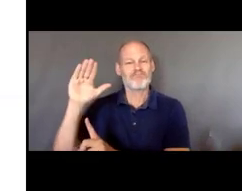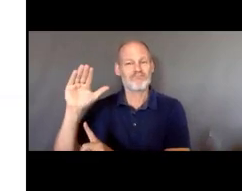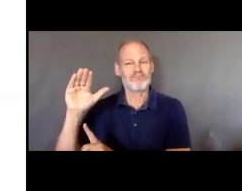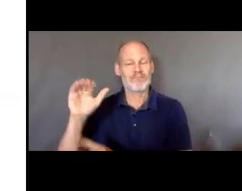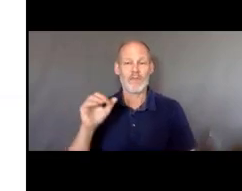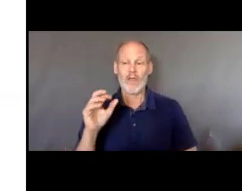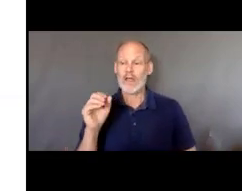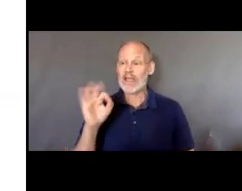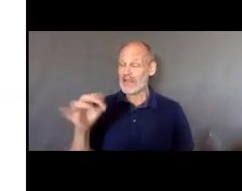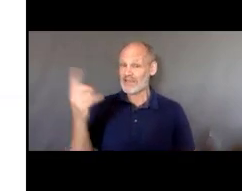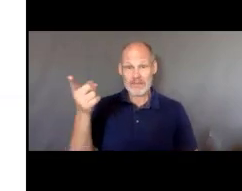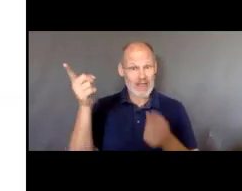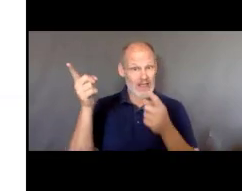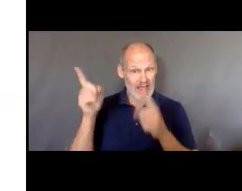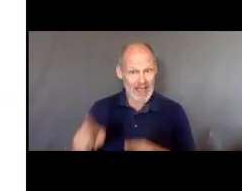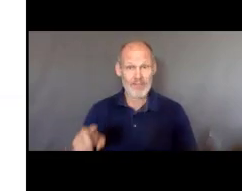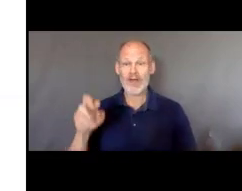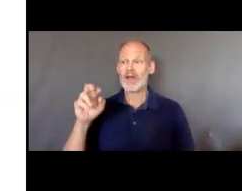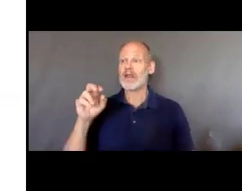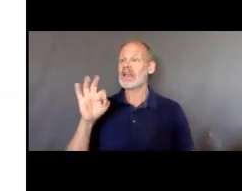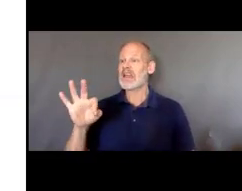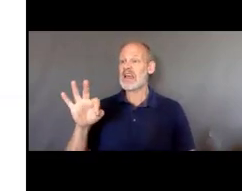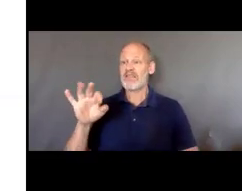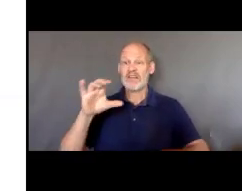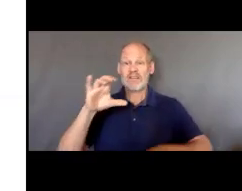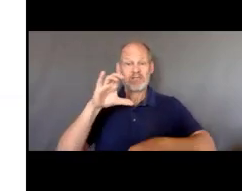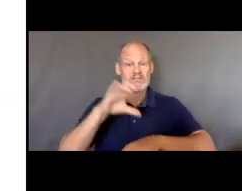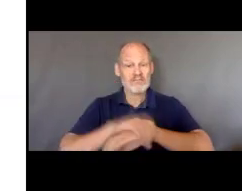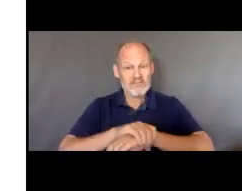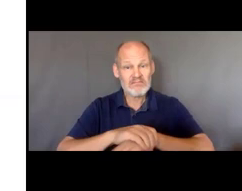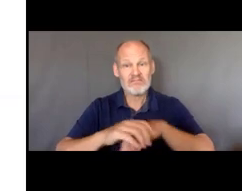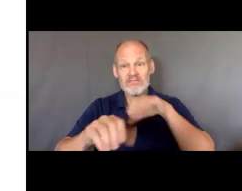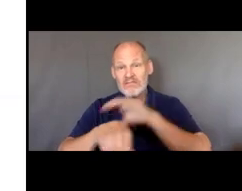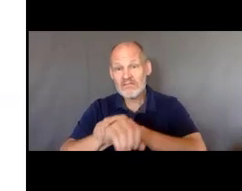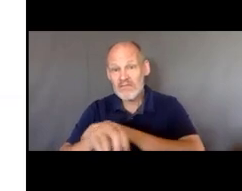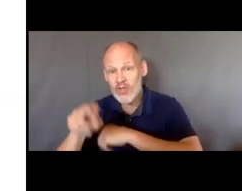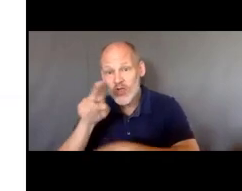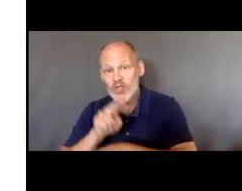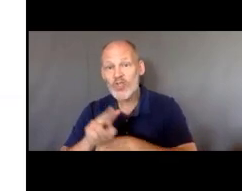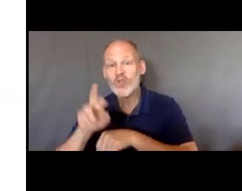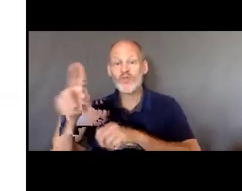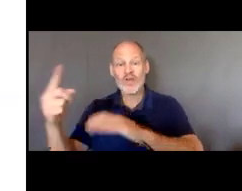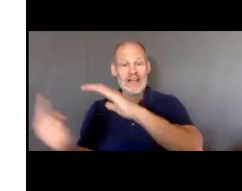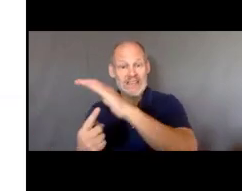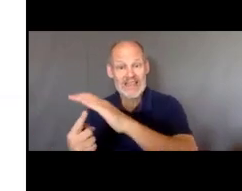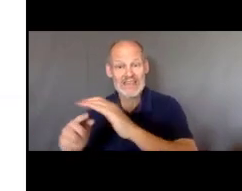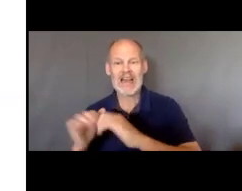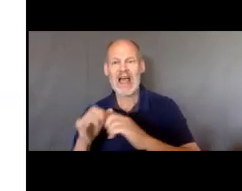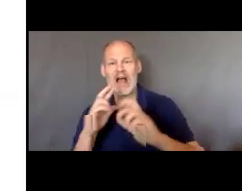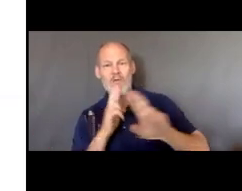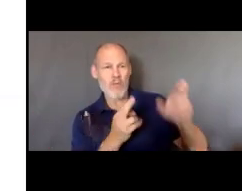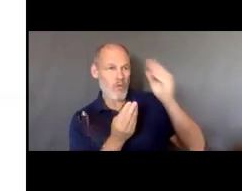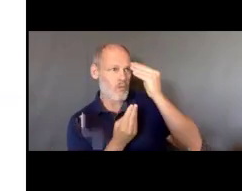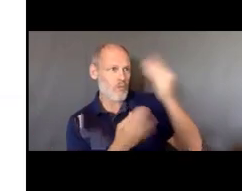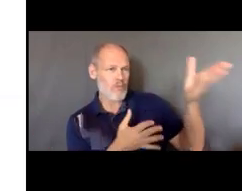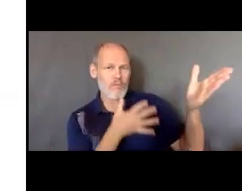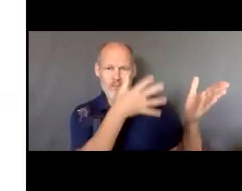que, por ejemplo, al menor se le tenga que aislar o se le tenga que mantener retenido.